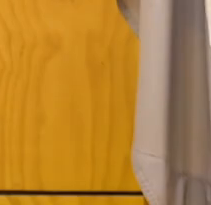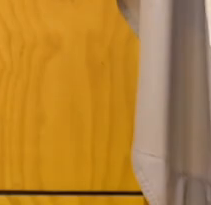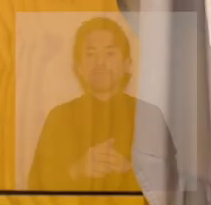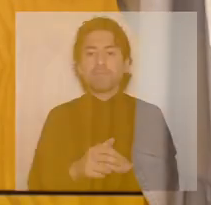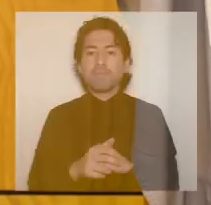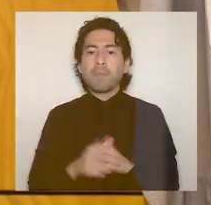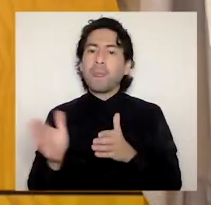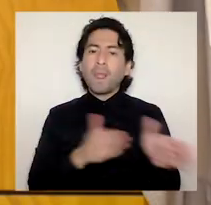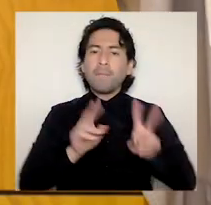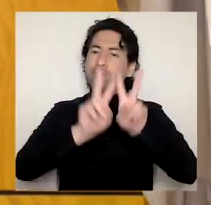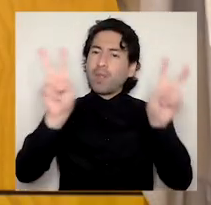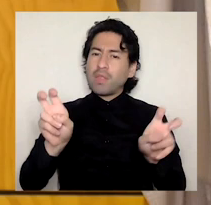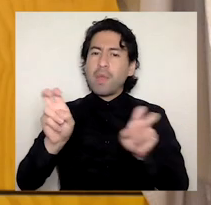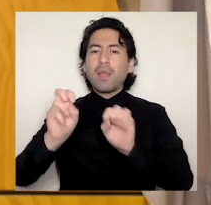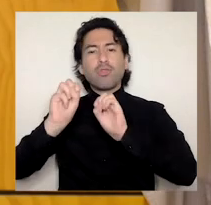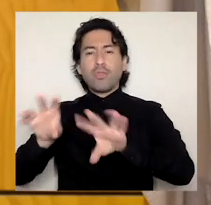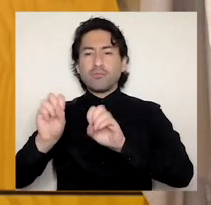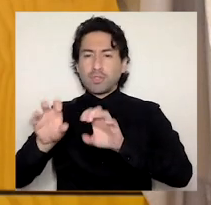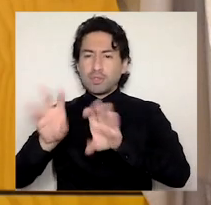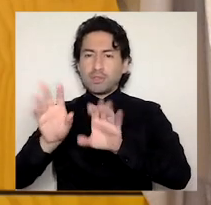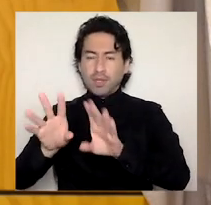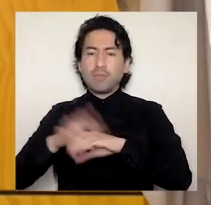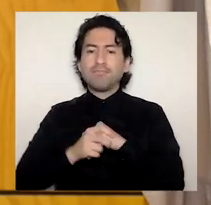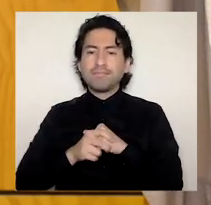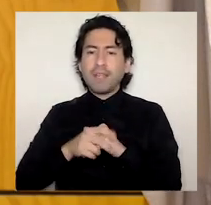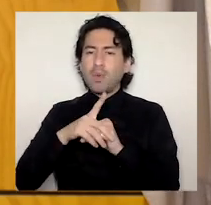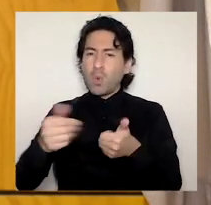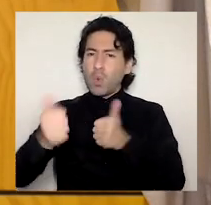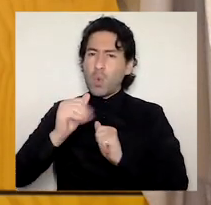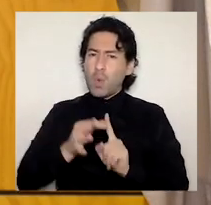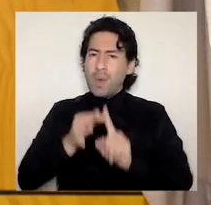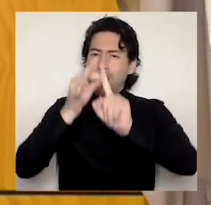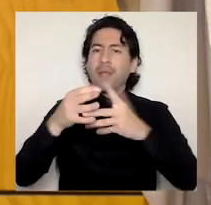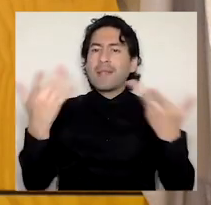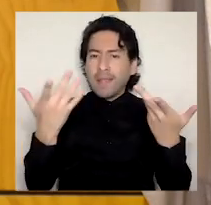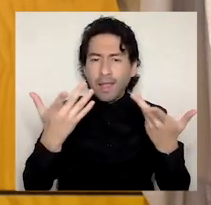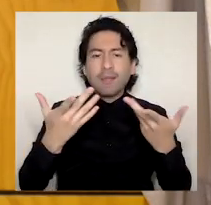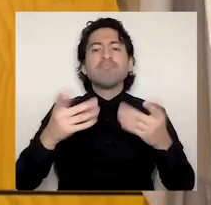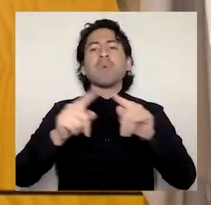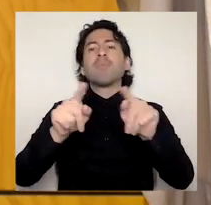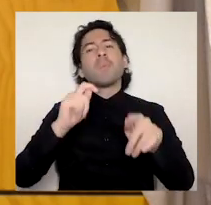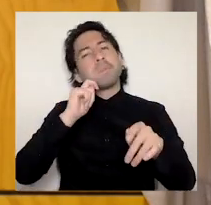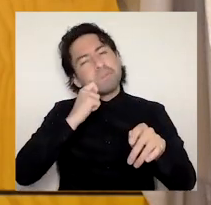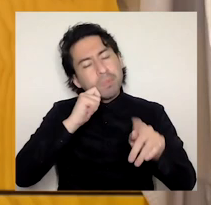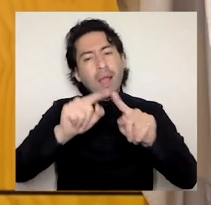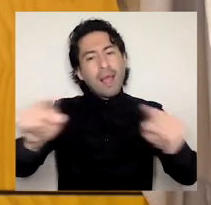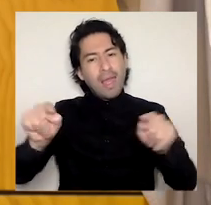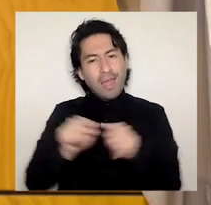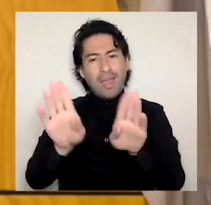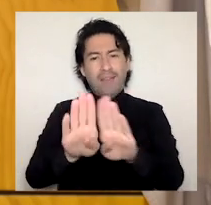En el área de docencia de pregrado, el principal desafío fue mantener las aulas abiertas en el contexto